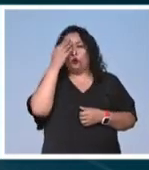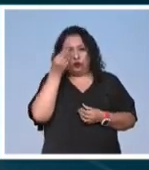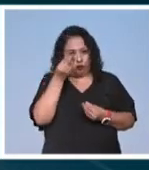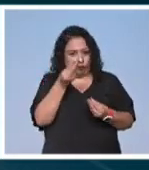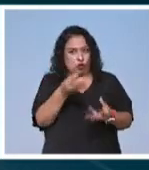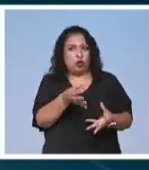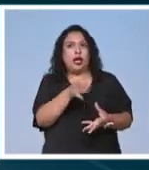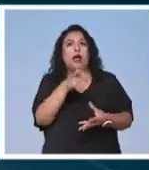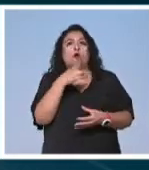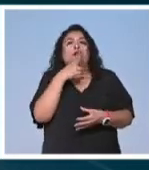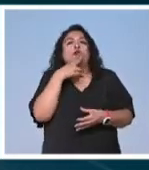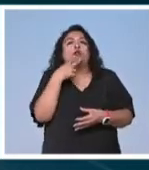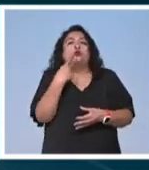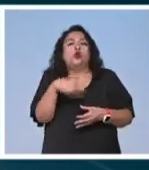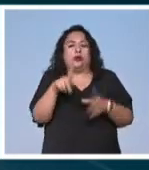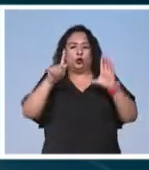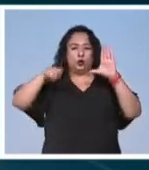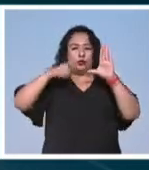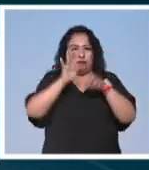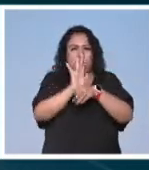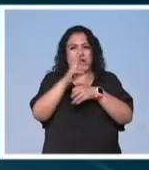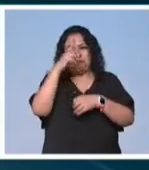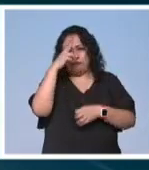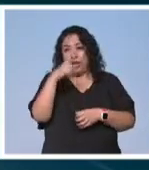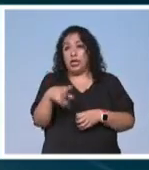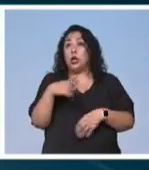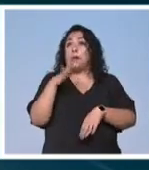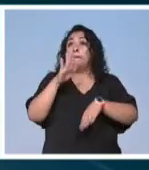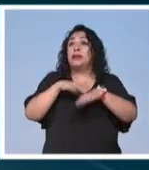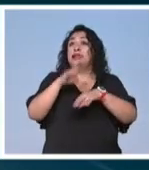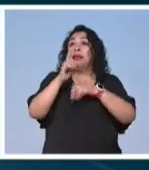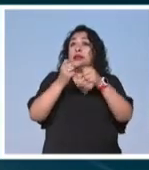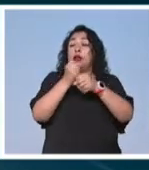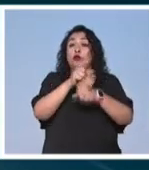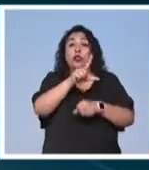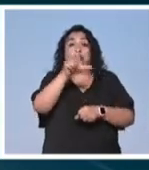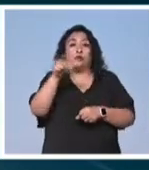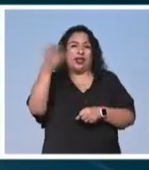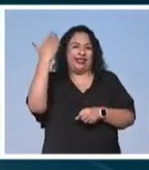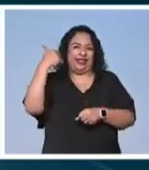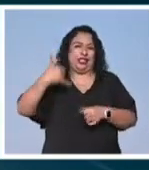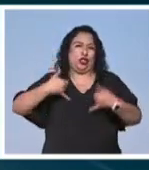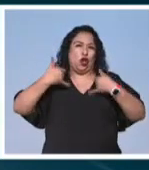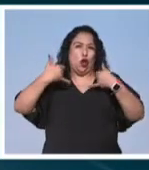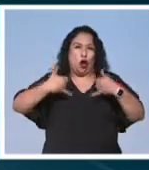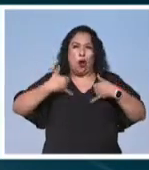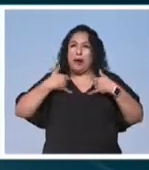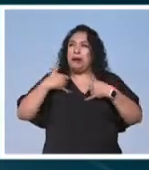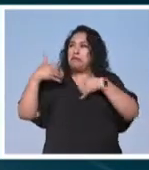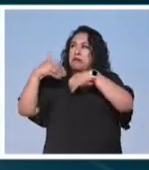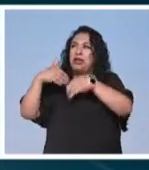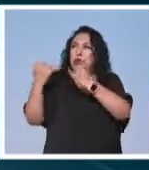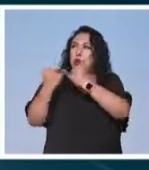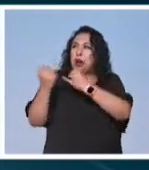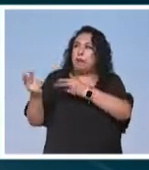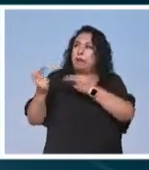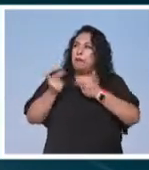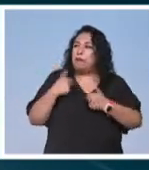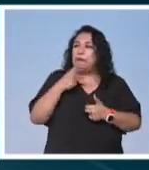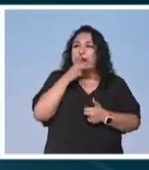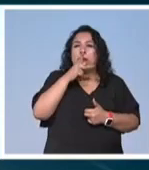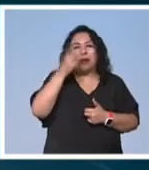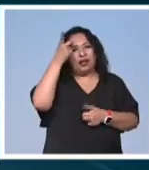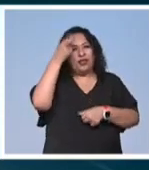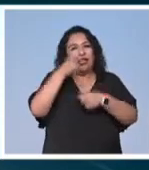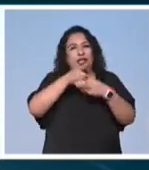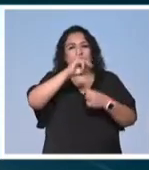contribuciones al patrimonio fílmico de México. Más de tres décadas después, aquel joven que siguió los pasos de su padre, el también director José